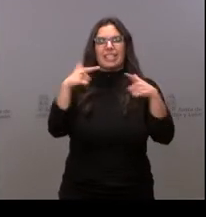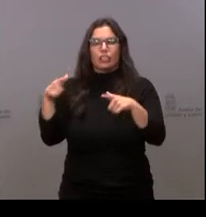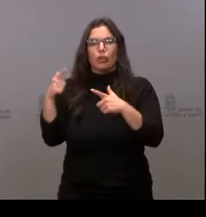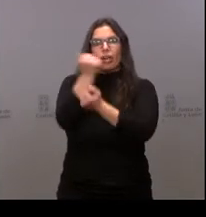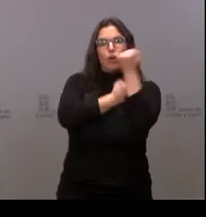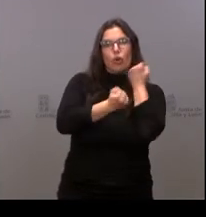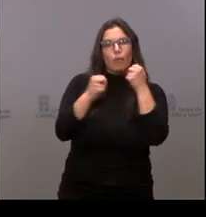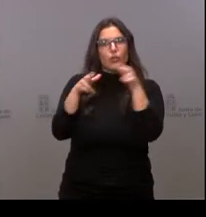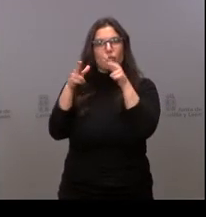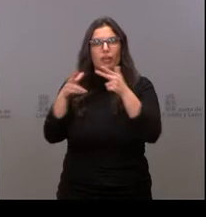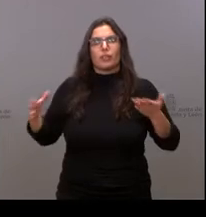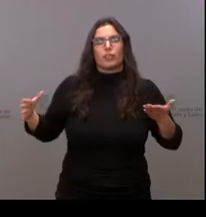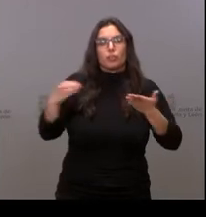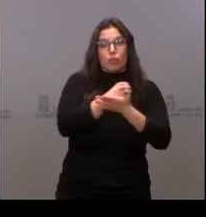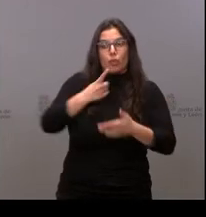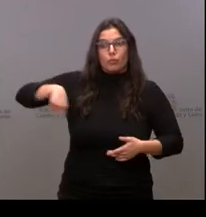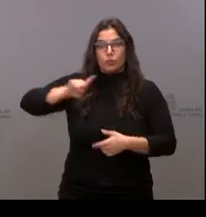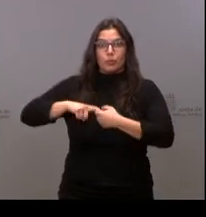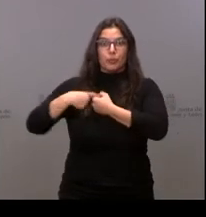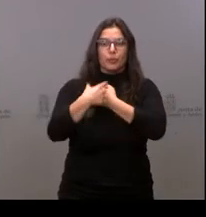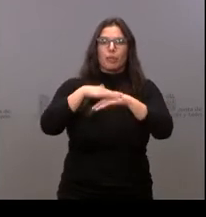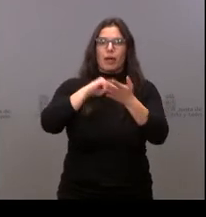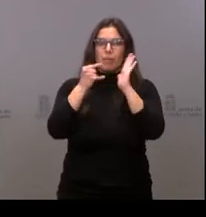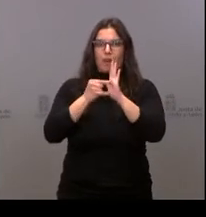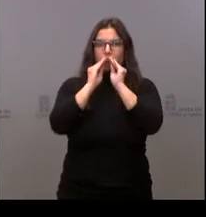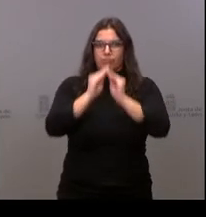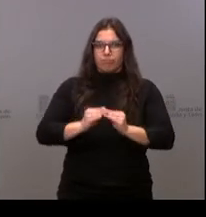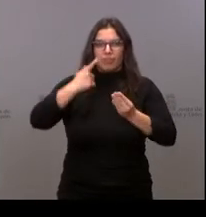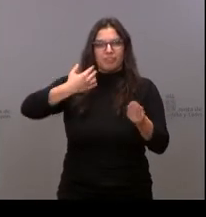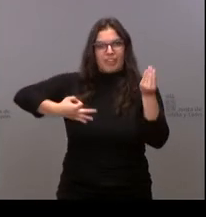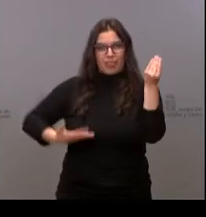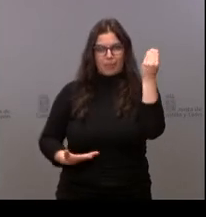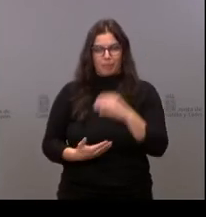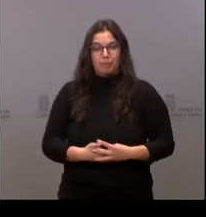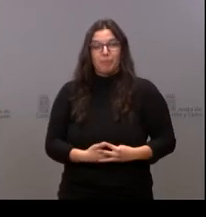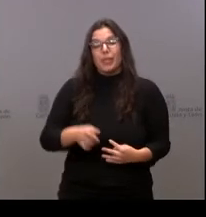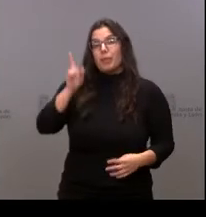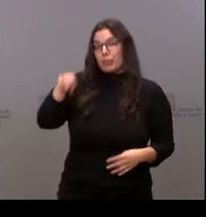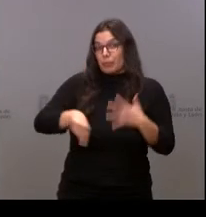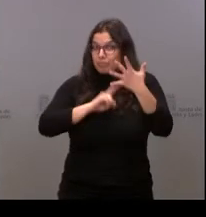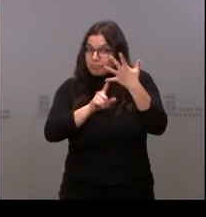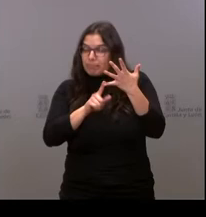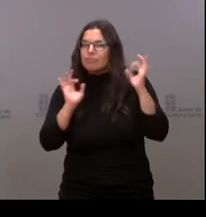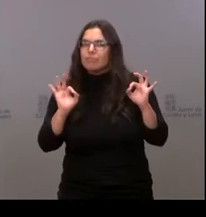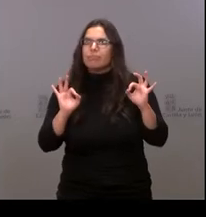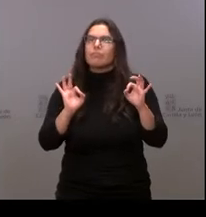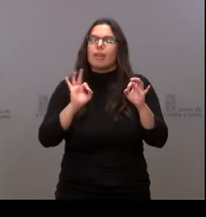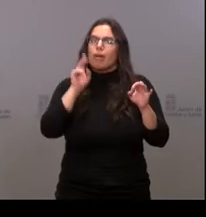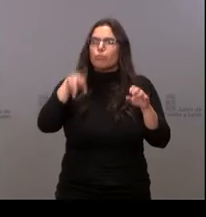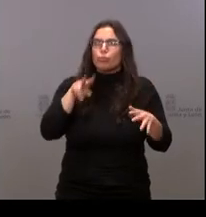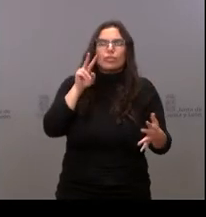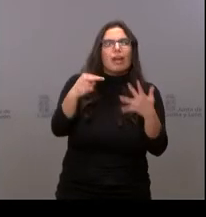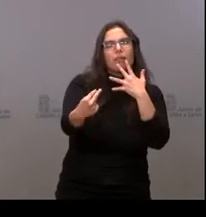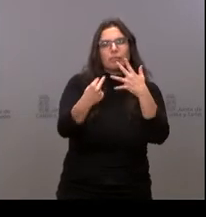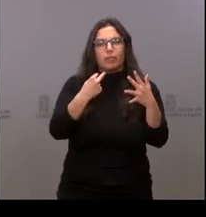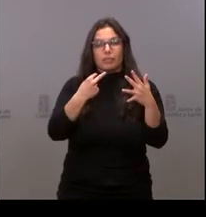sociales que habéis participado para que este plan sea una realidad. Pero además hay una premisa más. Es un plan transparente. Un